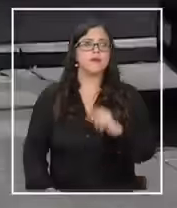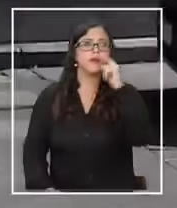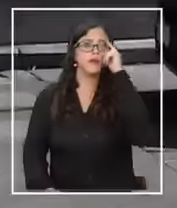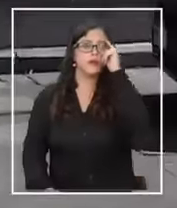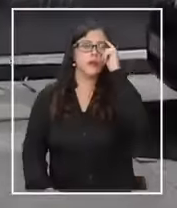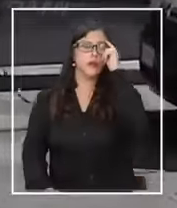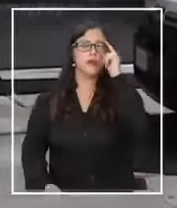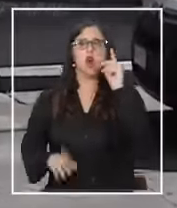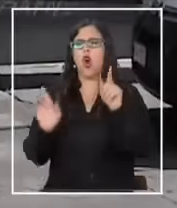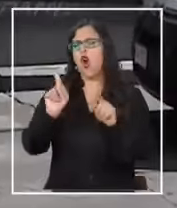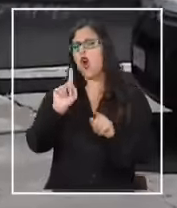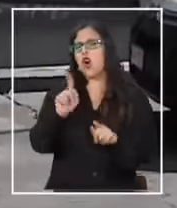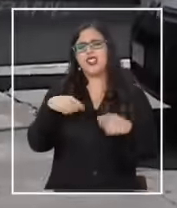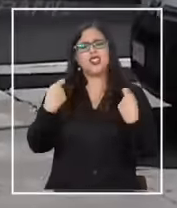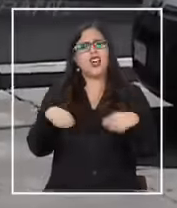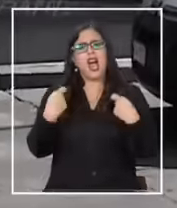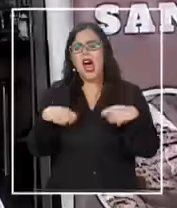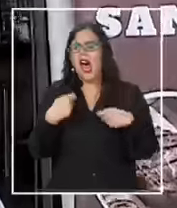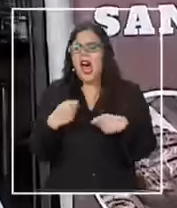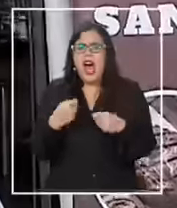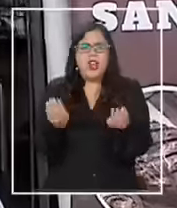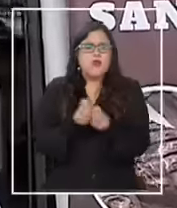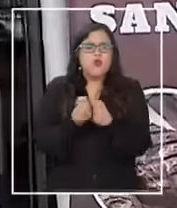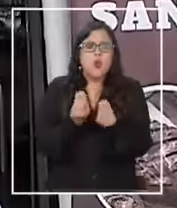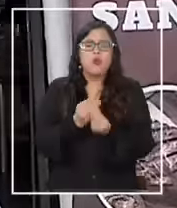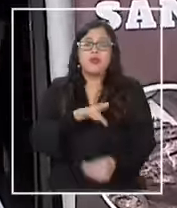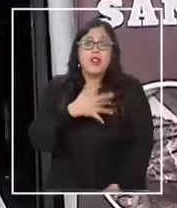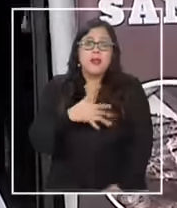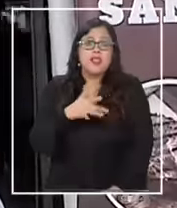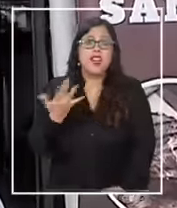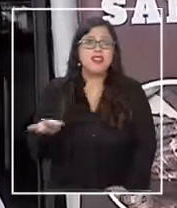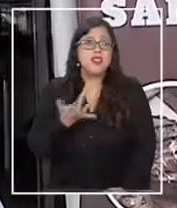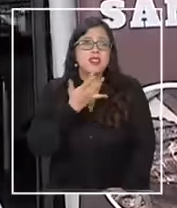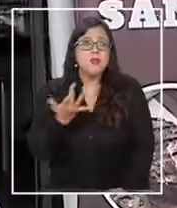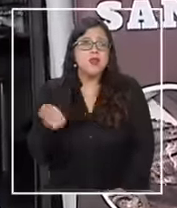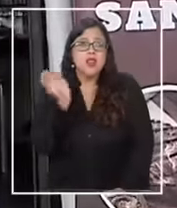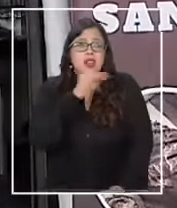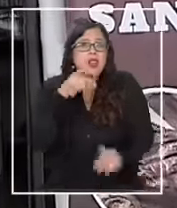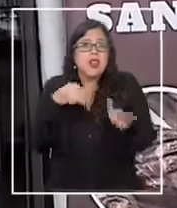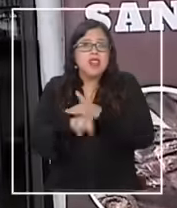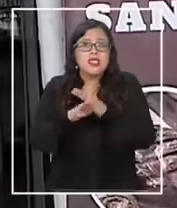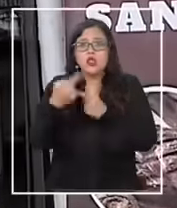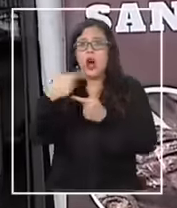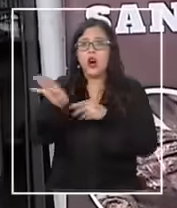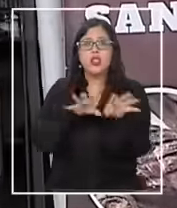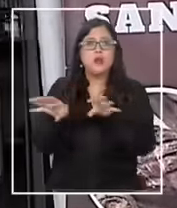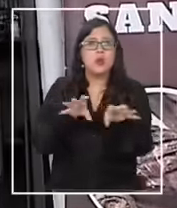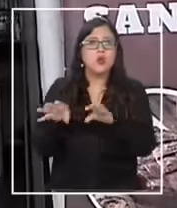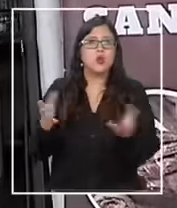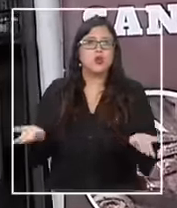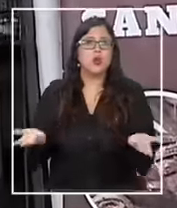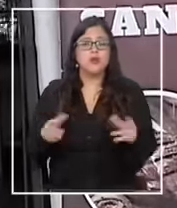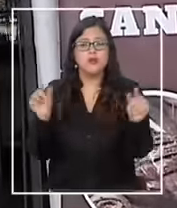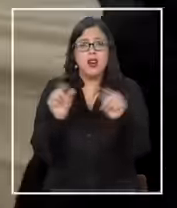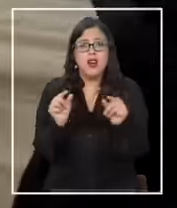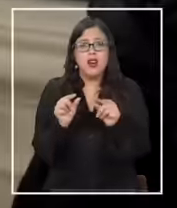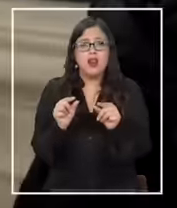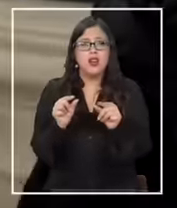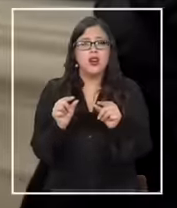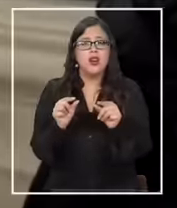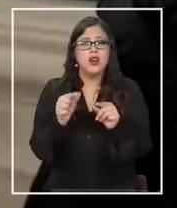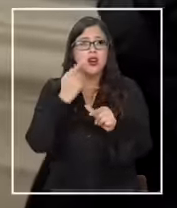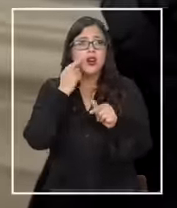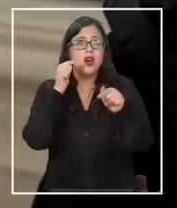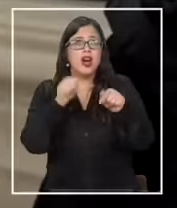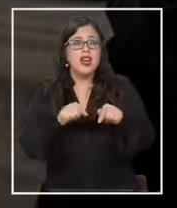más caro ha subido mucho mucho, mucho lamentable porque no se tiene acceso a otro tipo de productos que sea más barato sobre